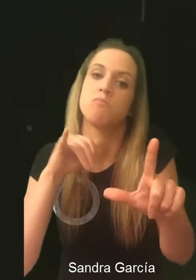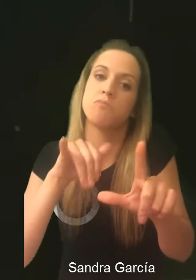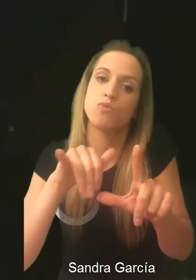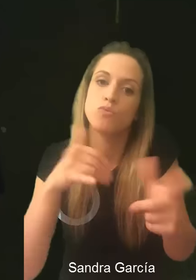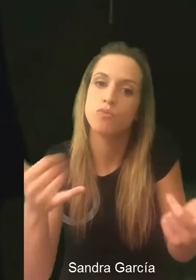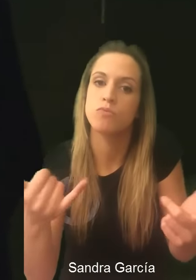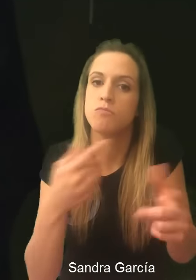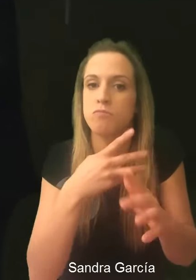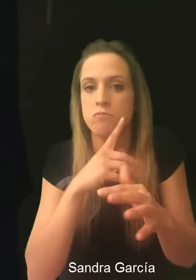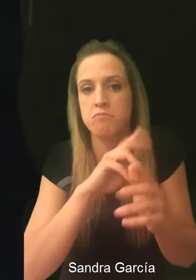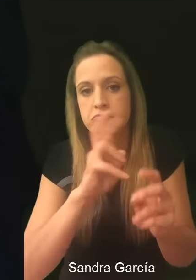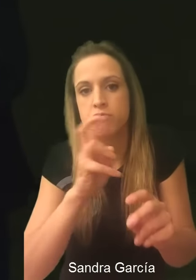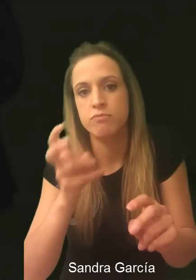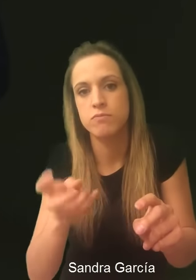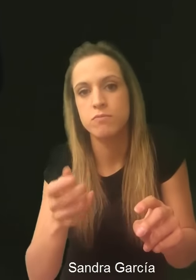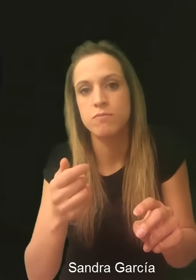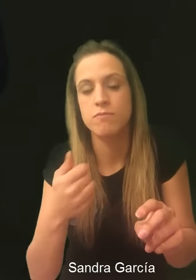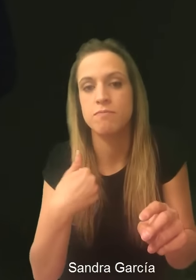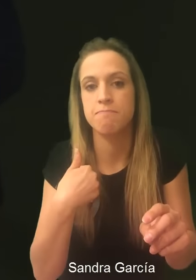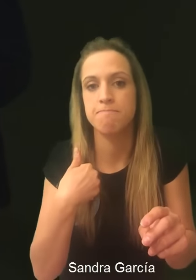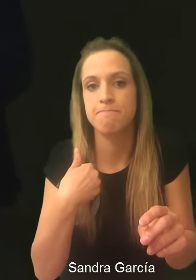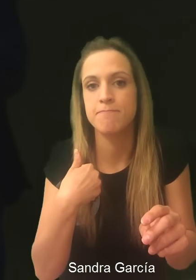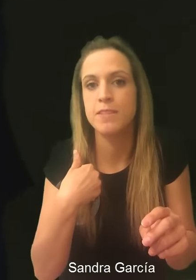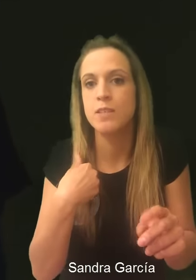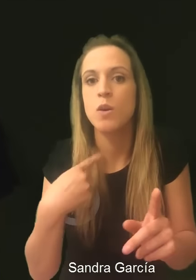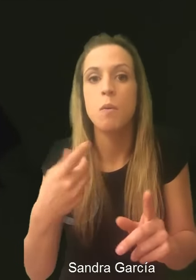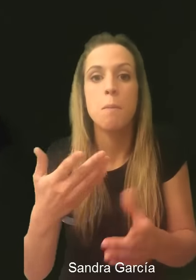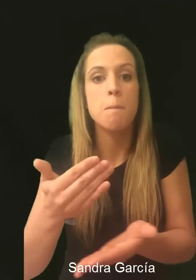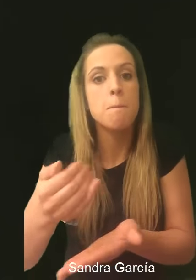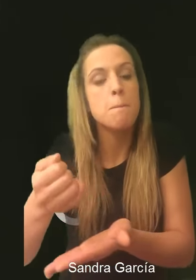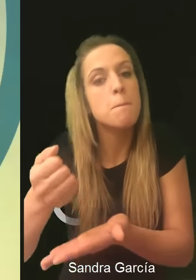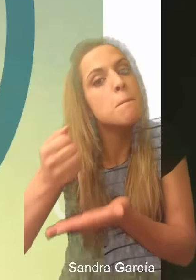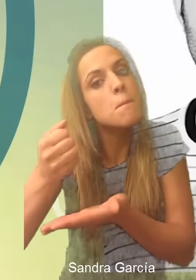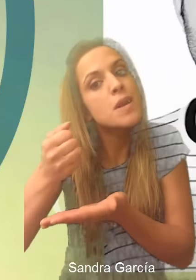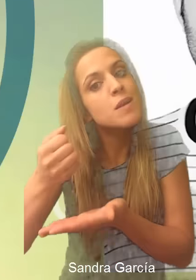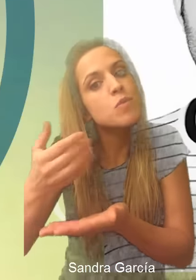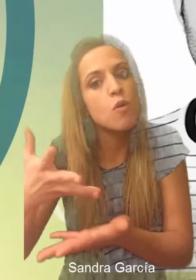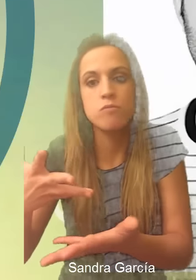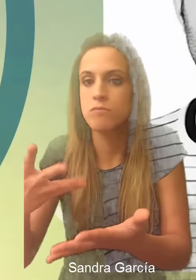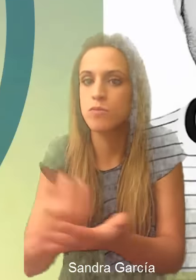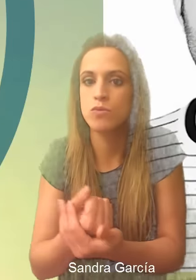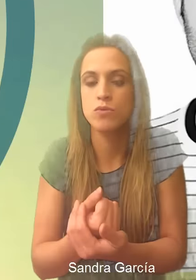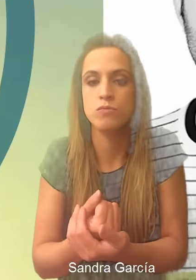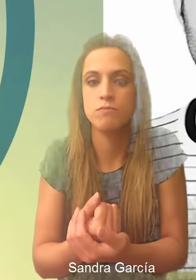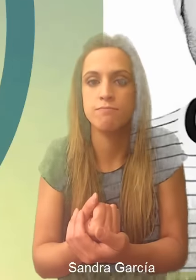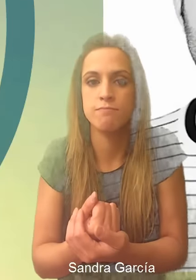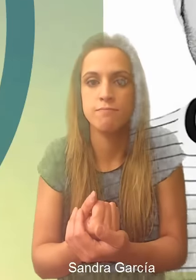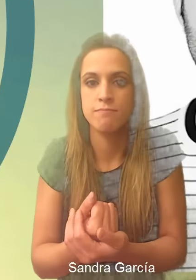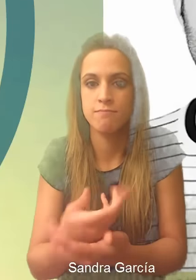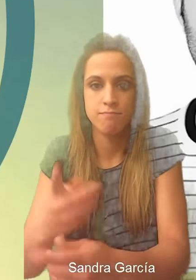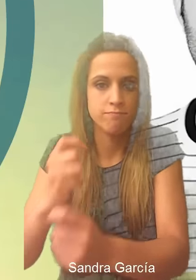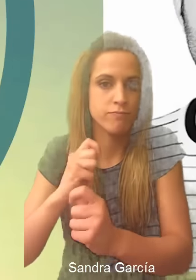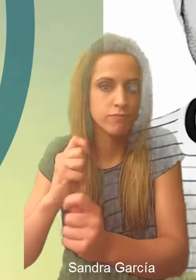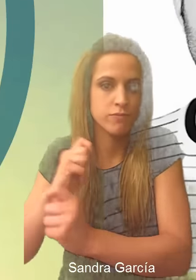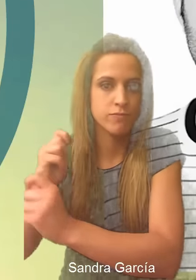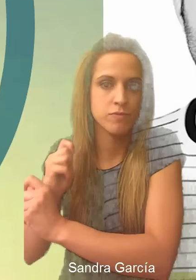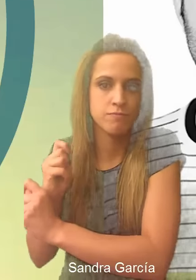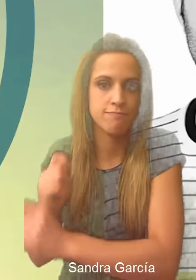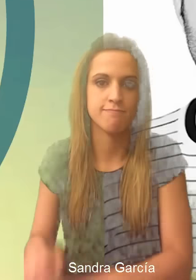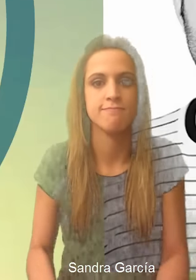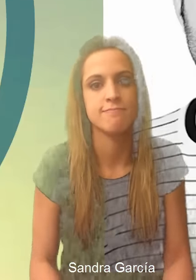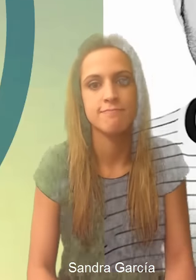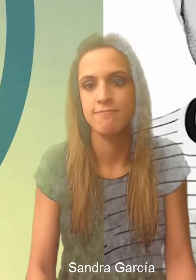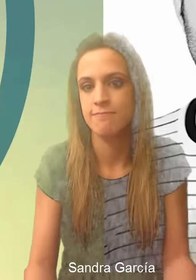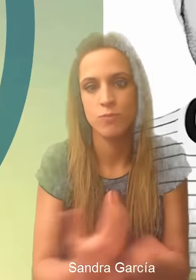han hecho, pues, tener grandes reconocimientos. Premio Empresa Excelente, Premio Mejor Emprendedor,